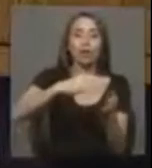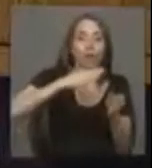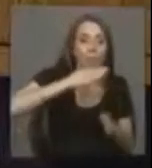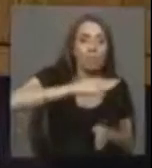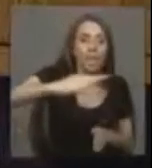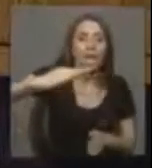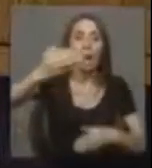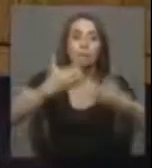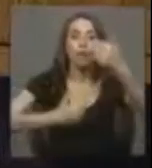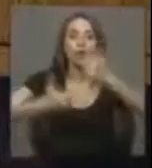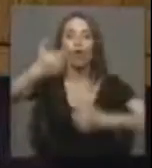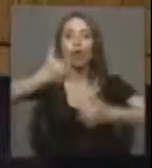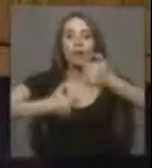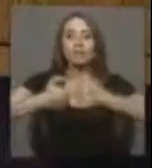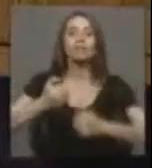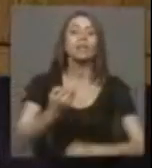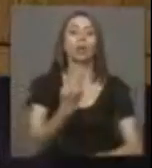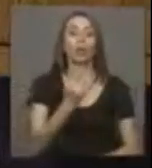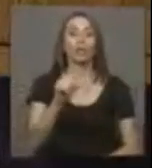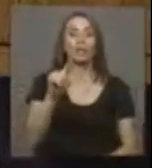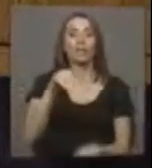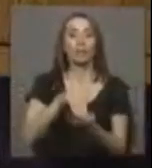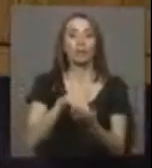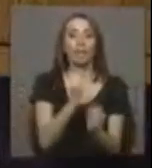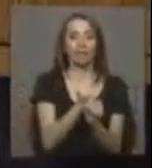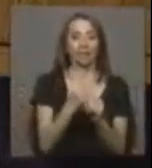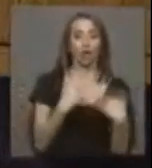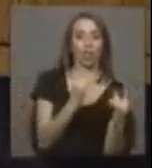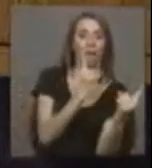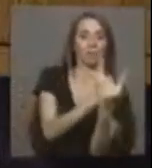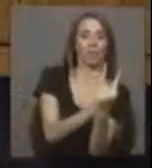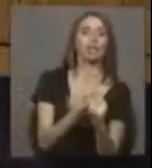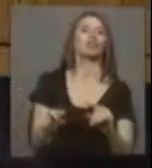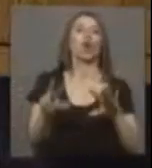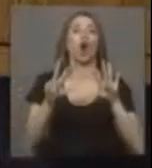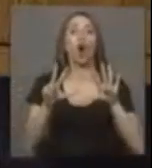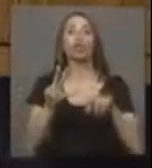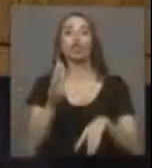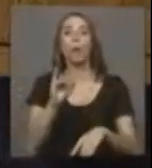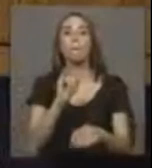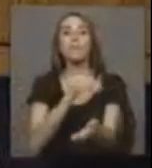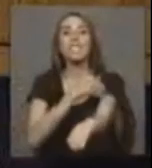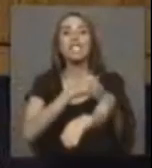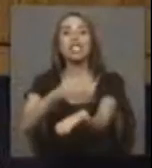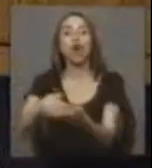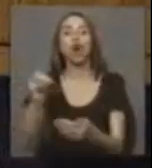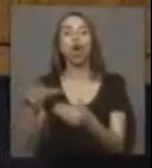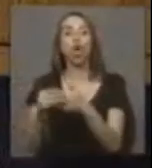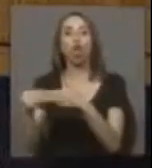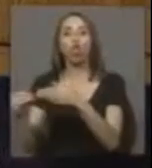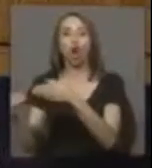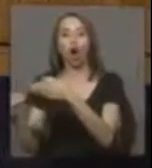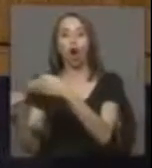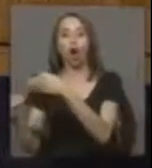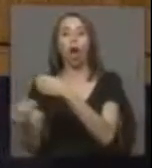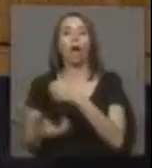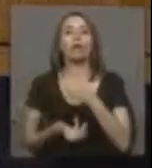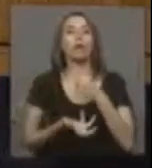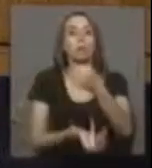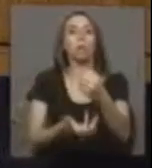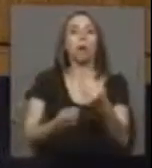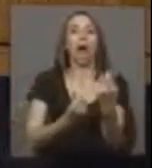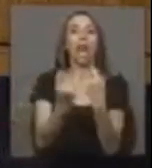Con 47 mil empleos directos y 8 billones de dólares inyectadas directamente a la economía.